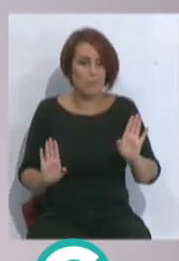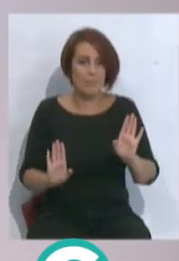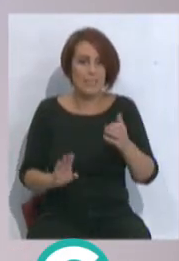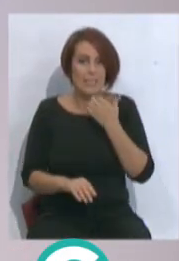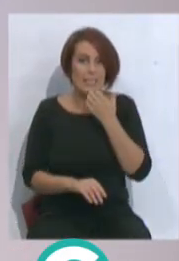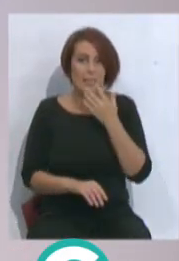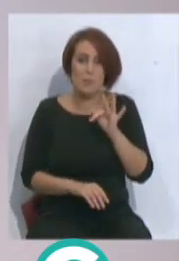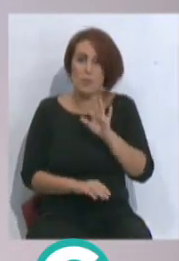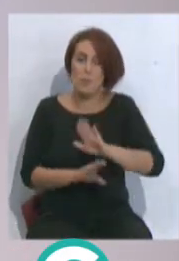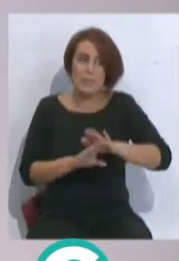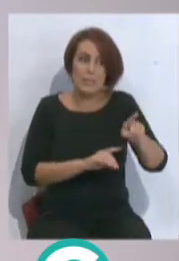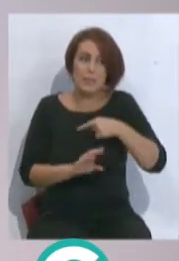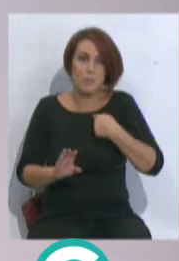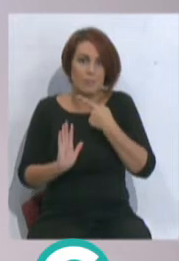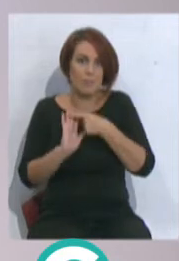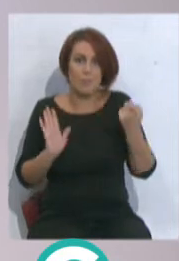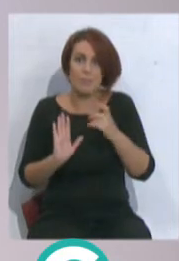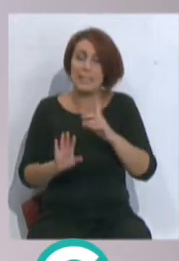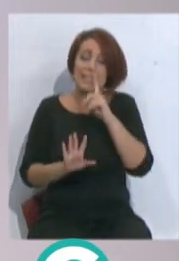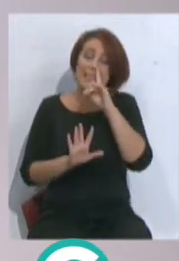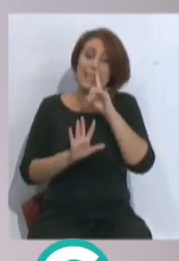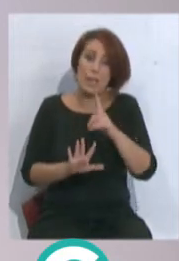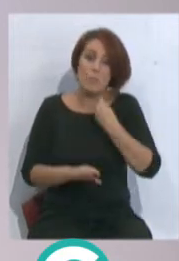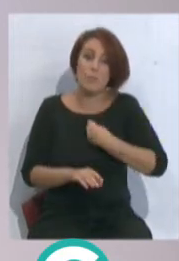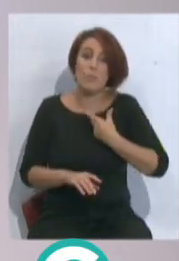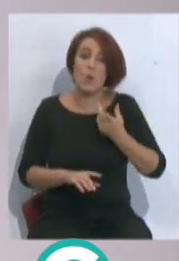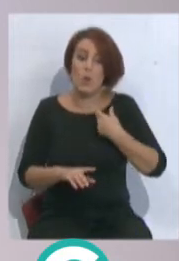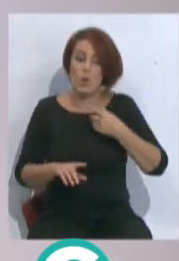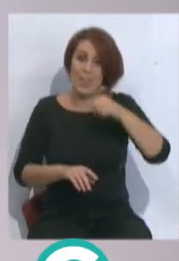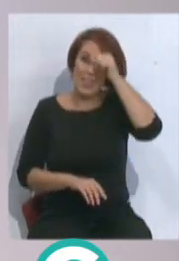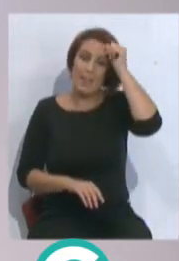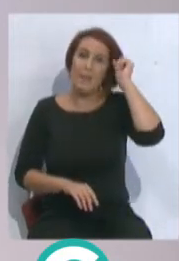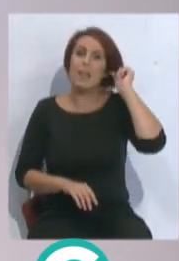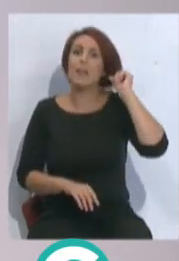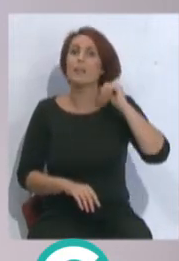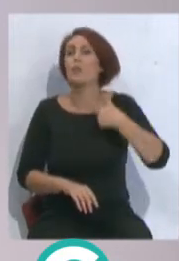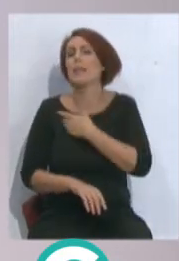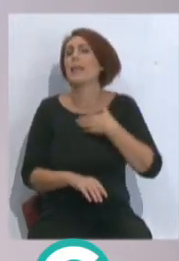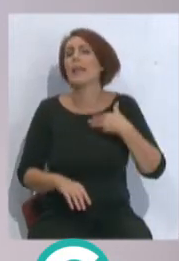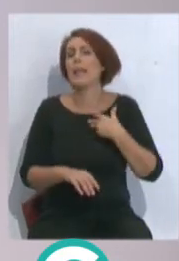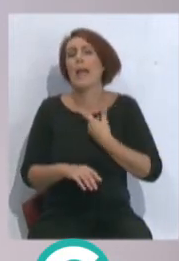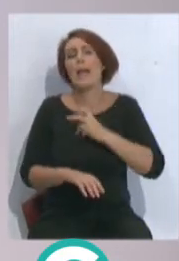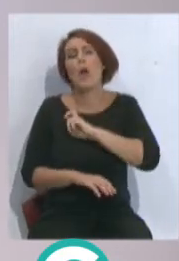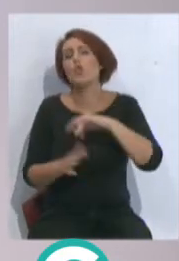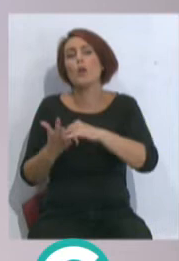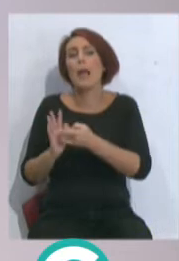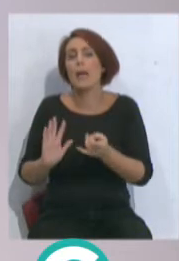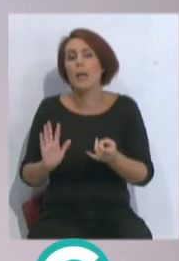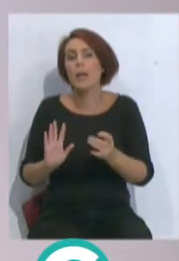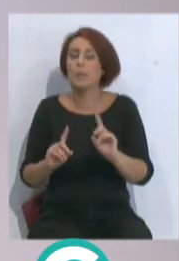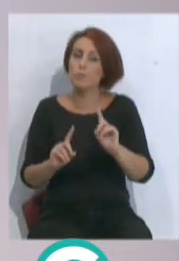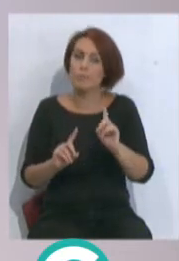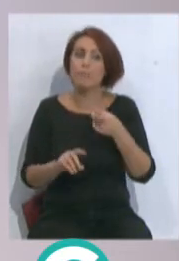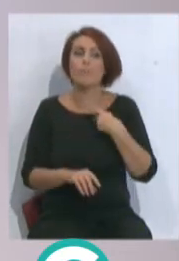Es que cuando te llevas seis años, como lleva ya el míster con el equipo... eres un plan B por fuerza. No es que quiera un plan B, creo